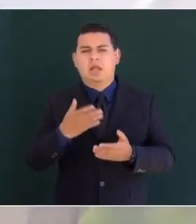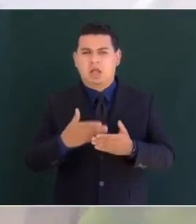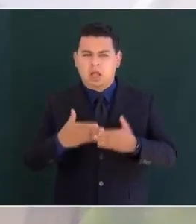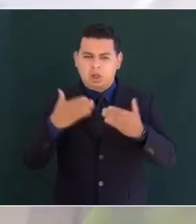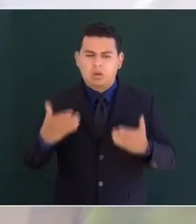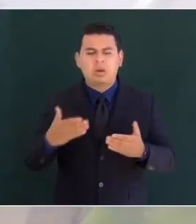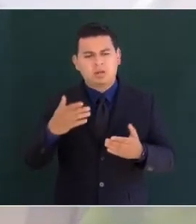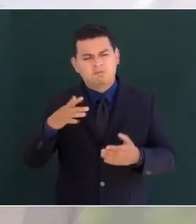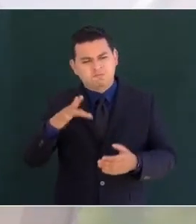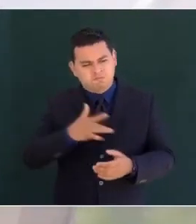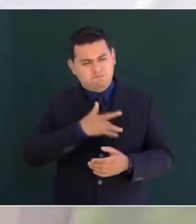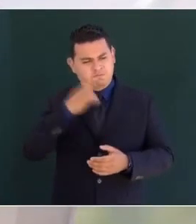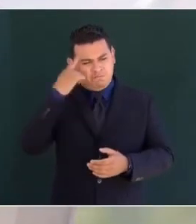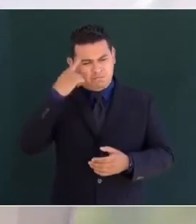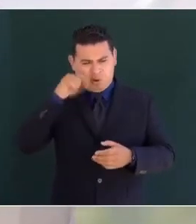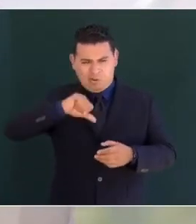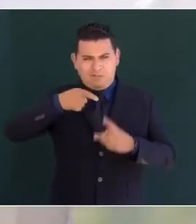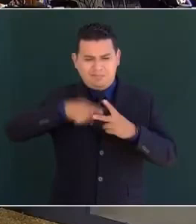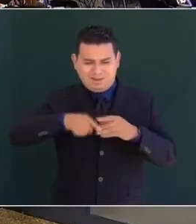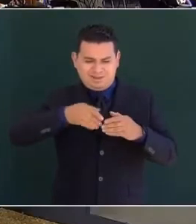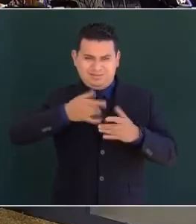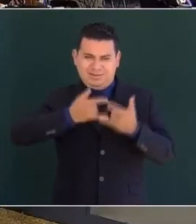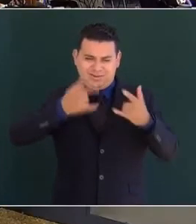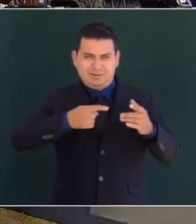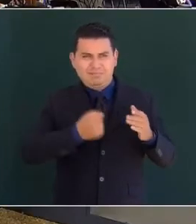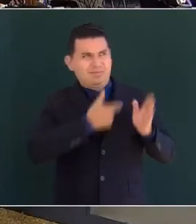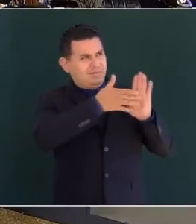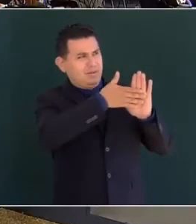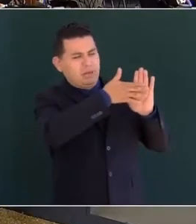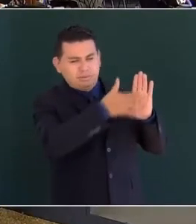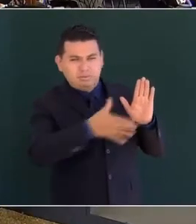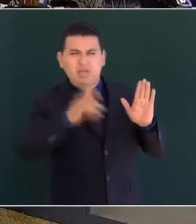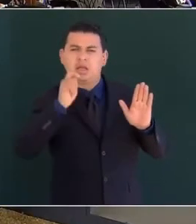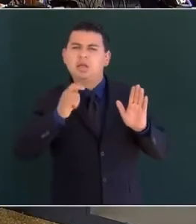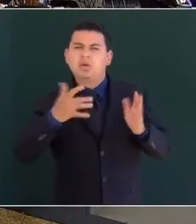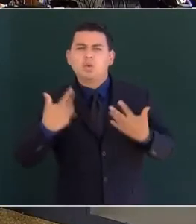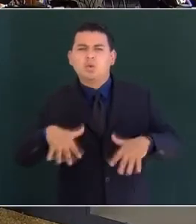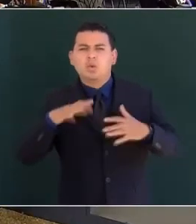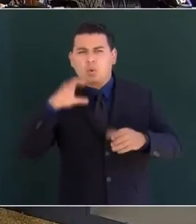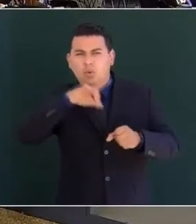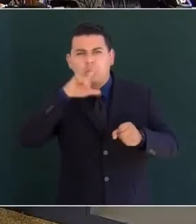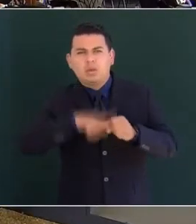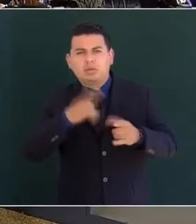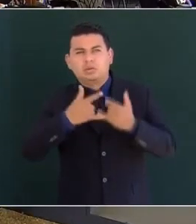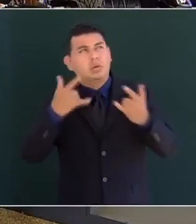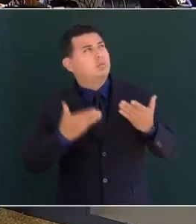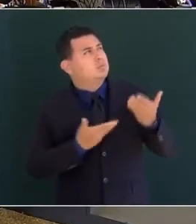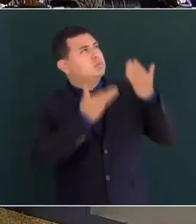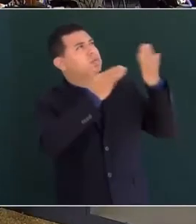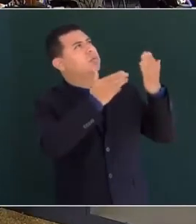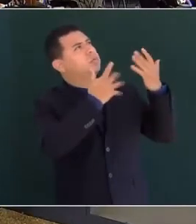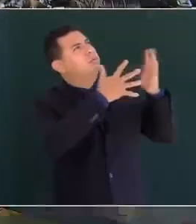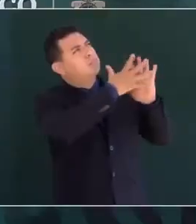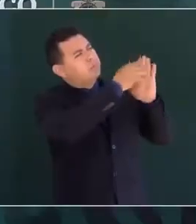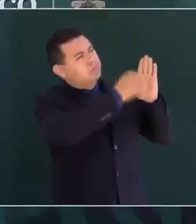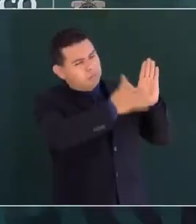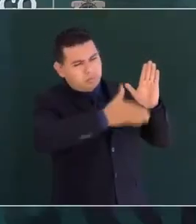para recordar nuestra historia y enaltecer la grandeza cultural y la diversidad